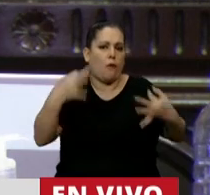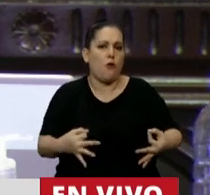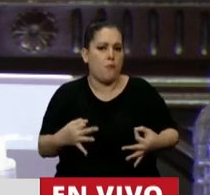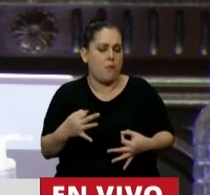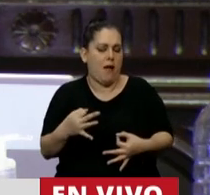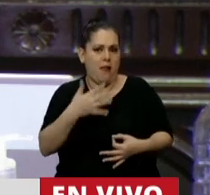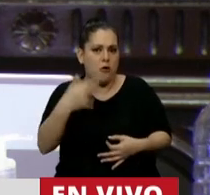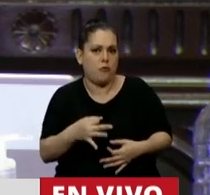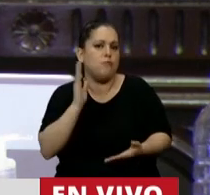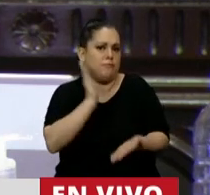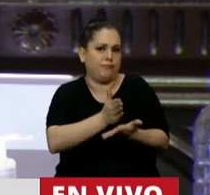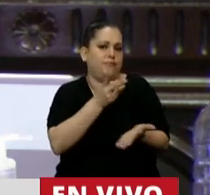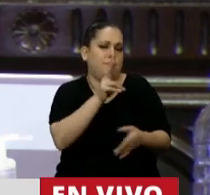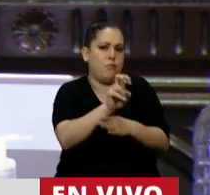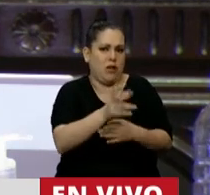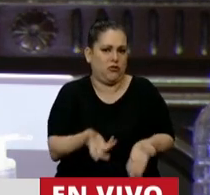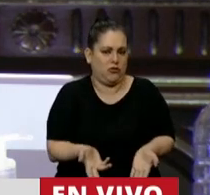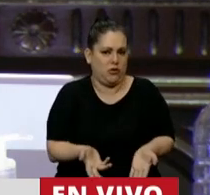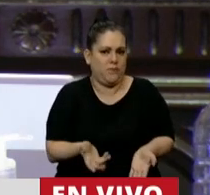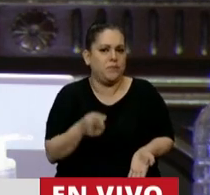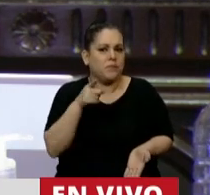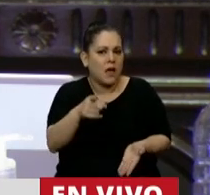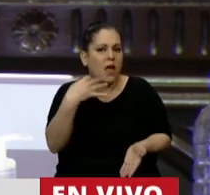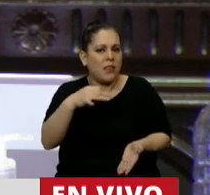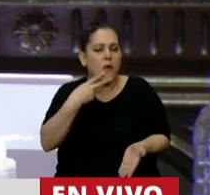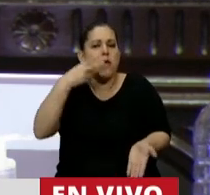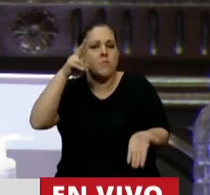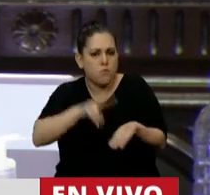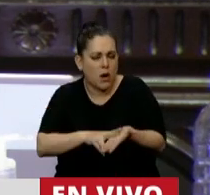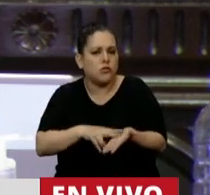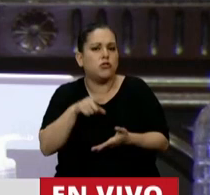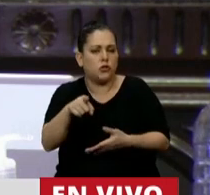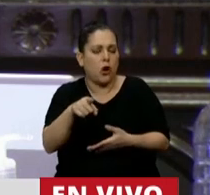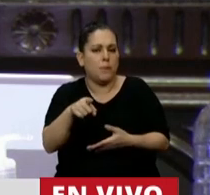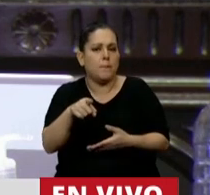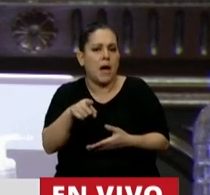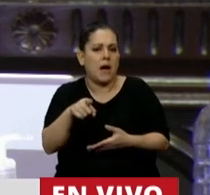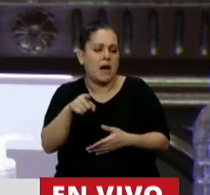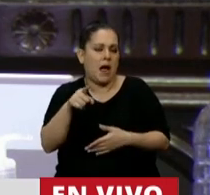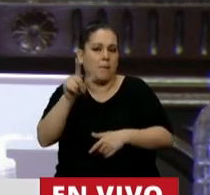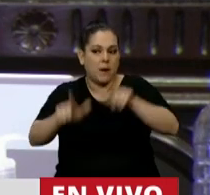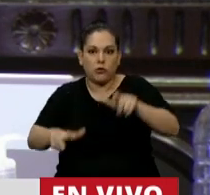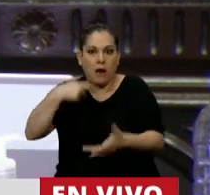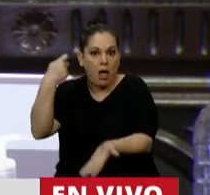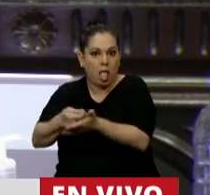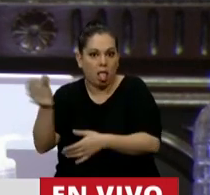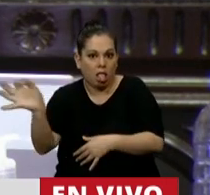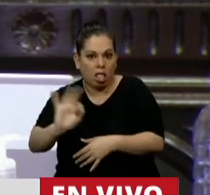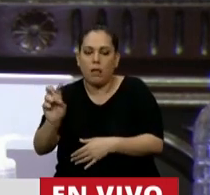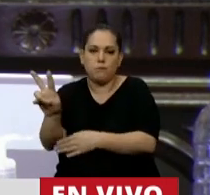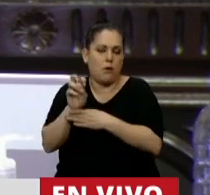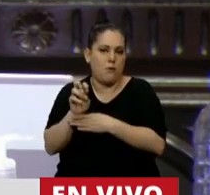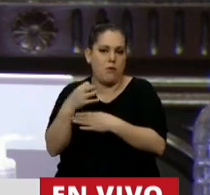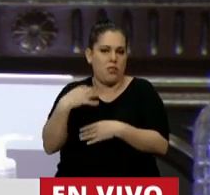El objetivo debe ser ampliar la base de los impuestos, capturando a quienes no pagan. Tenemos los